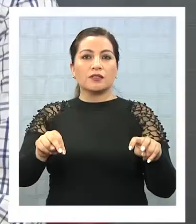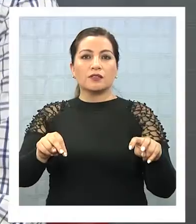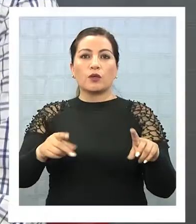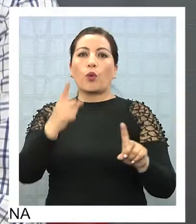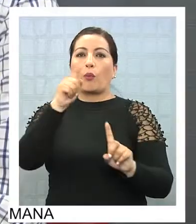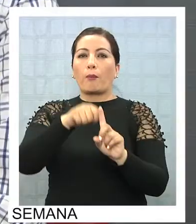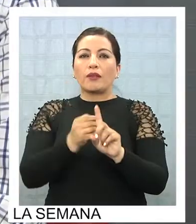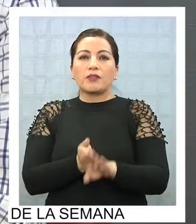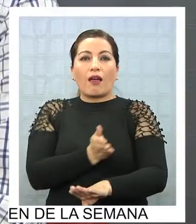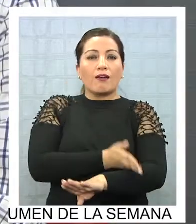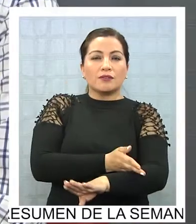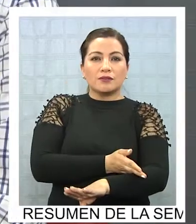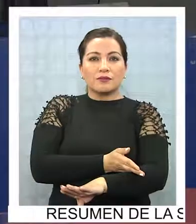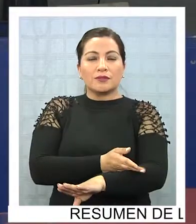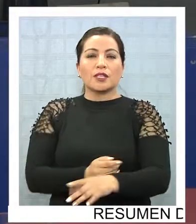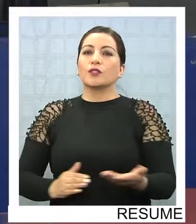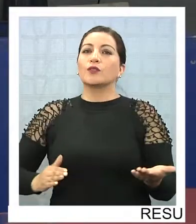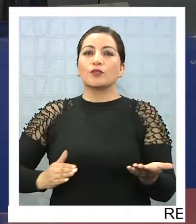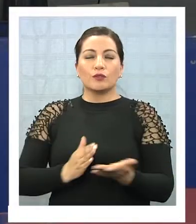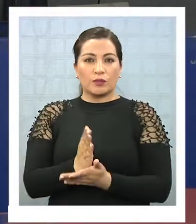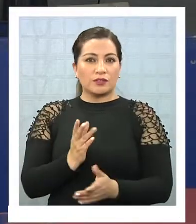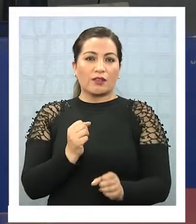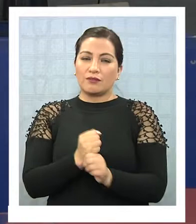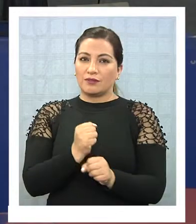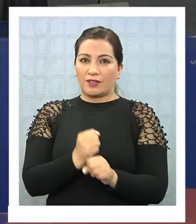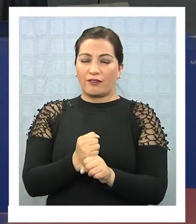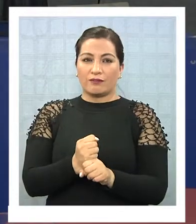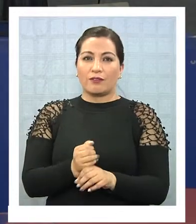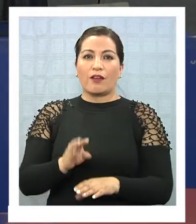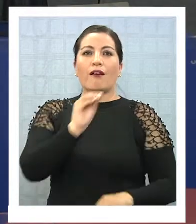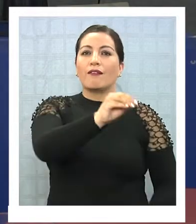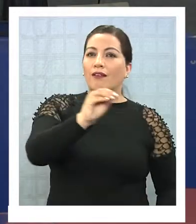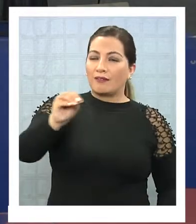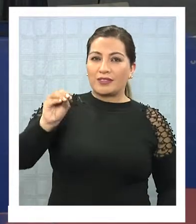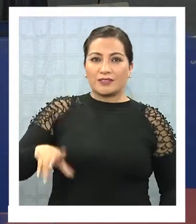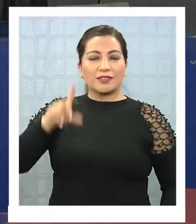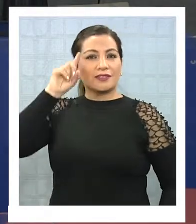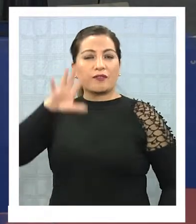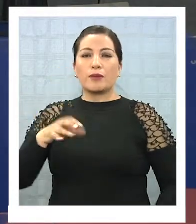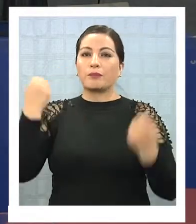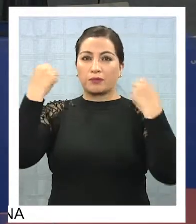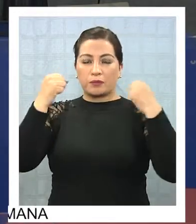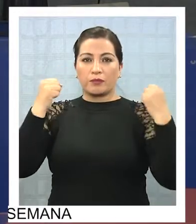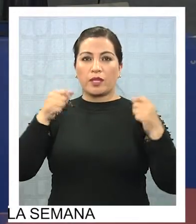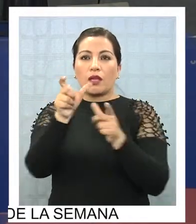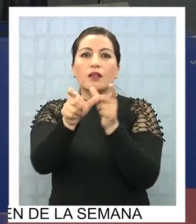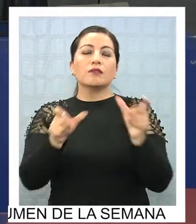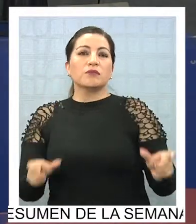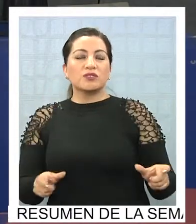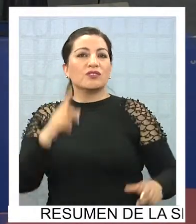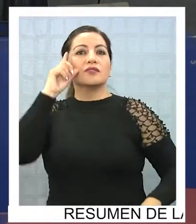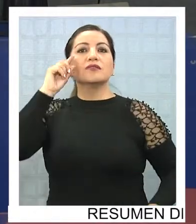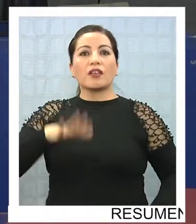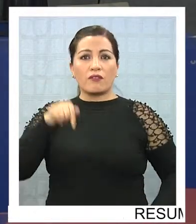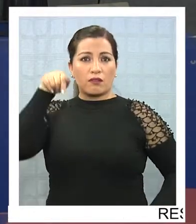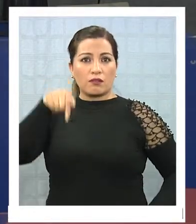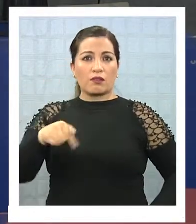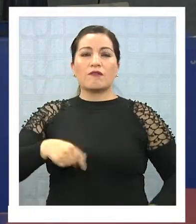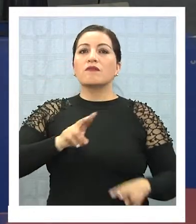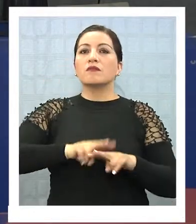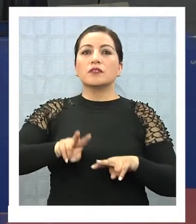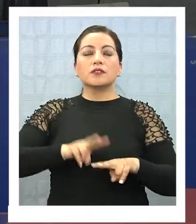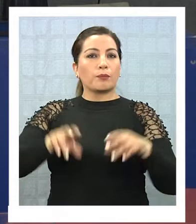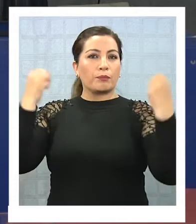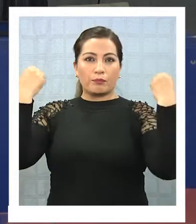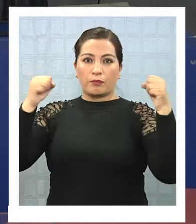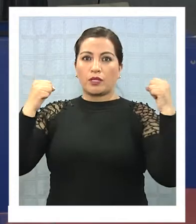un mes antes, cuando se empieza con todas las acciones de prevención y a anunciar que viene esto. Y la gente se coloca en un ámbito de que aquí puede en